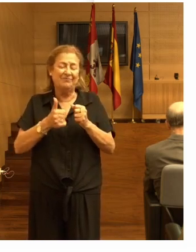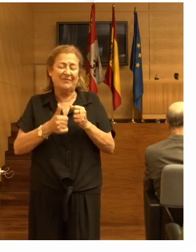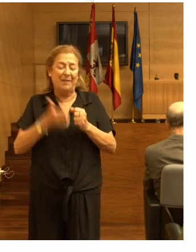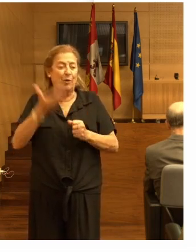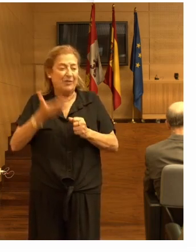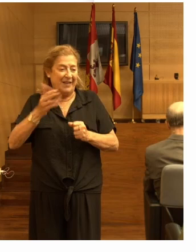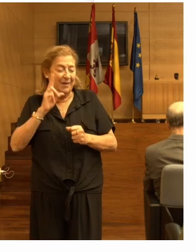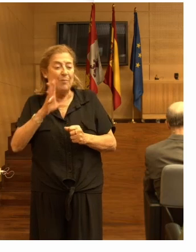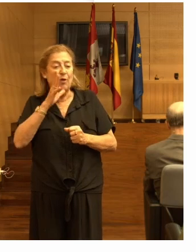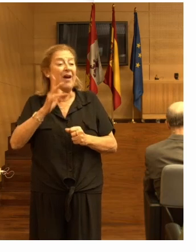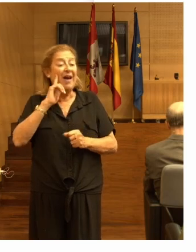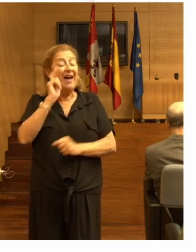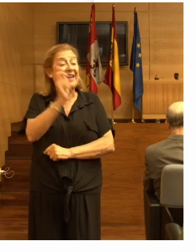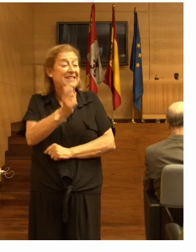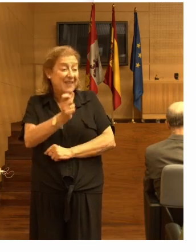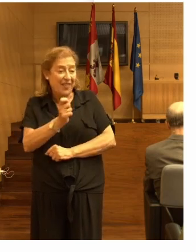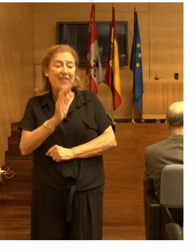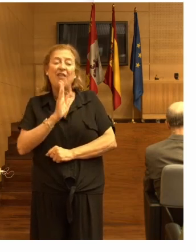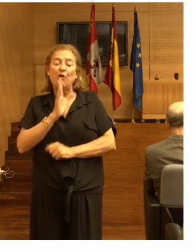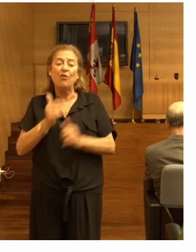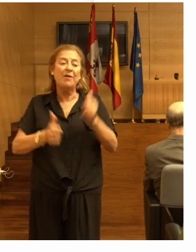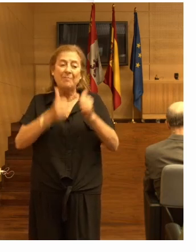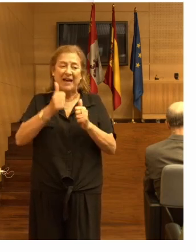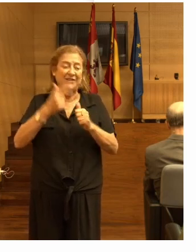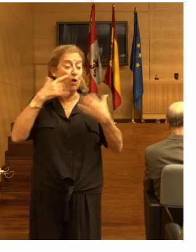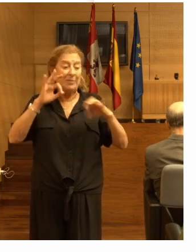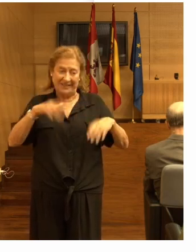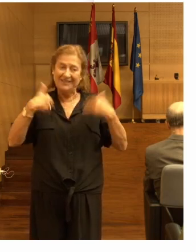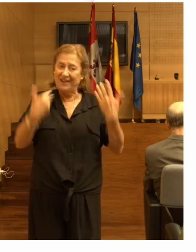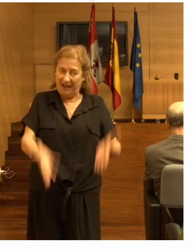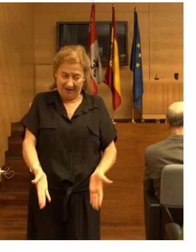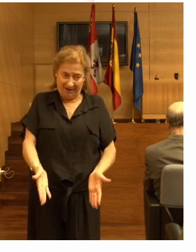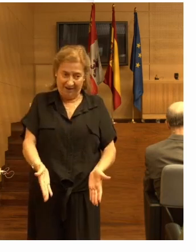residencias es donde más se suelen caer.